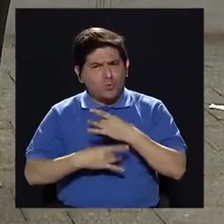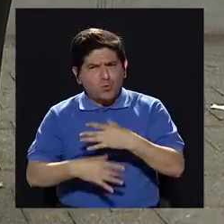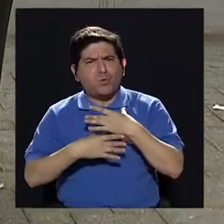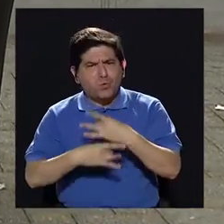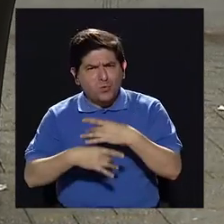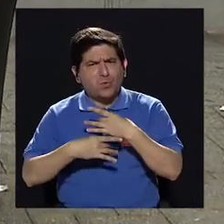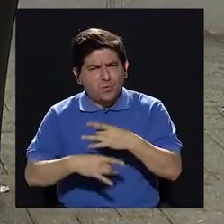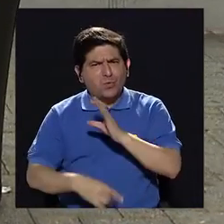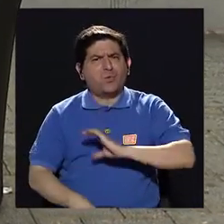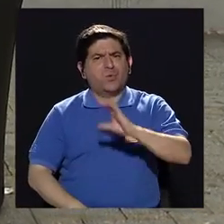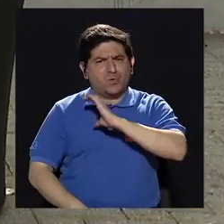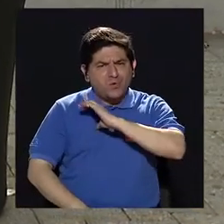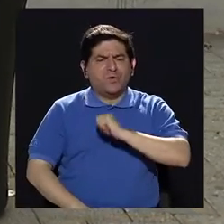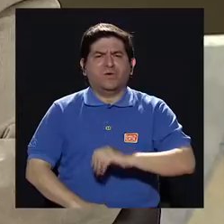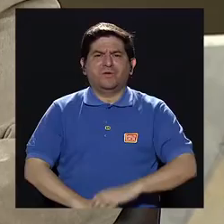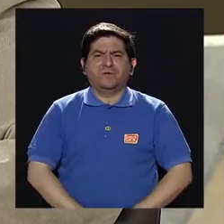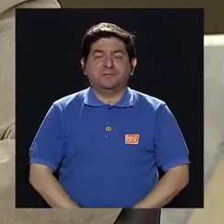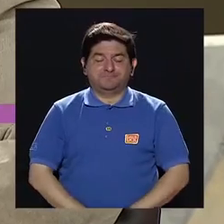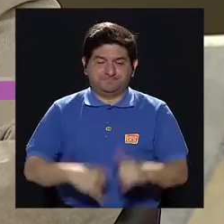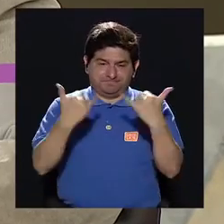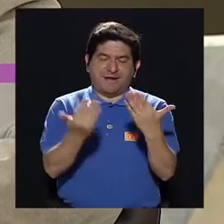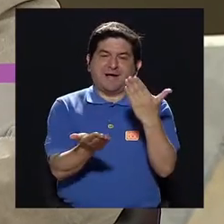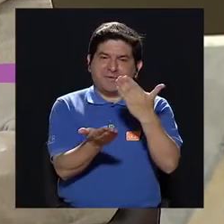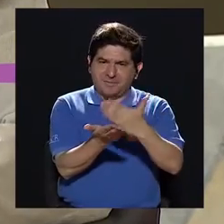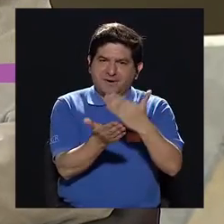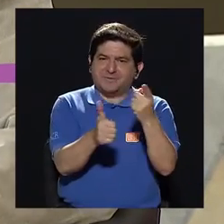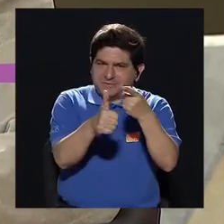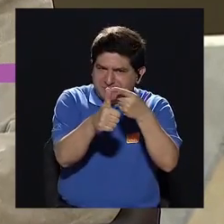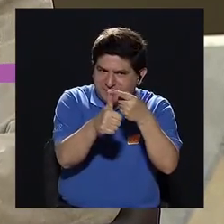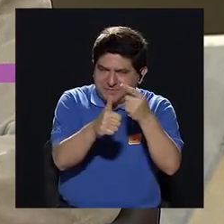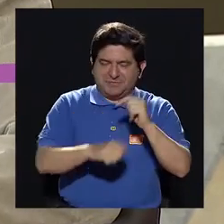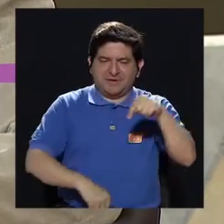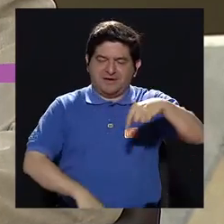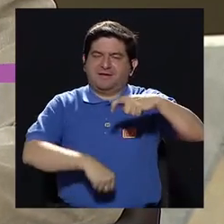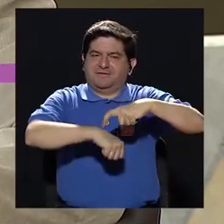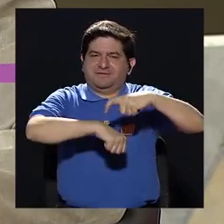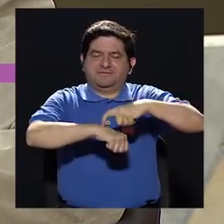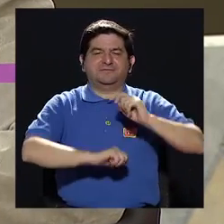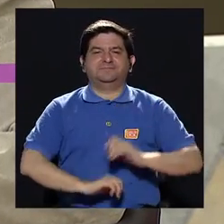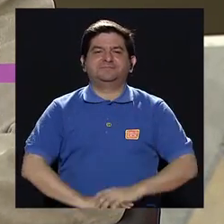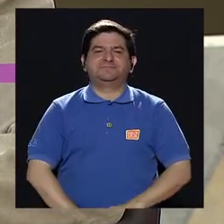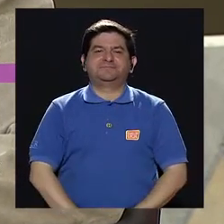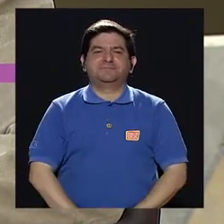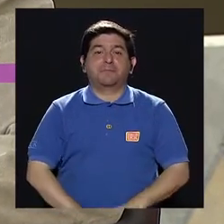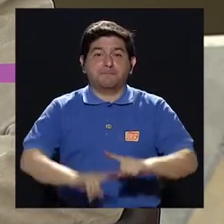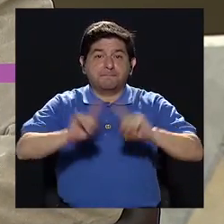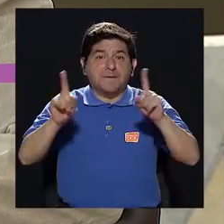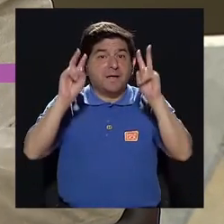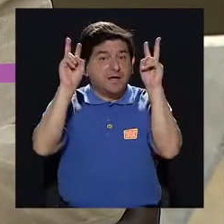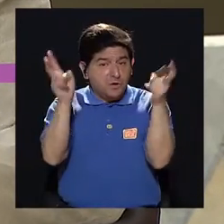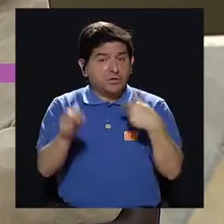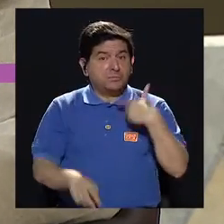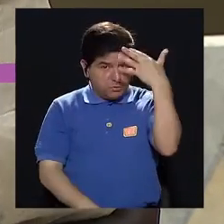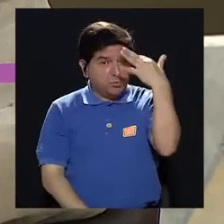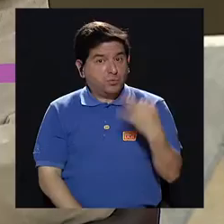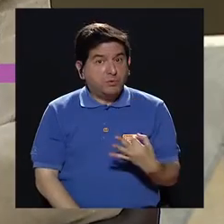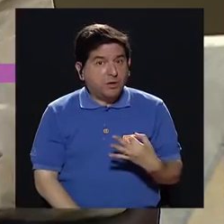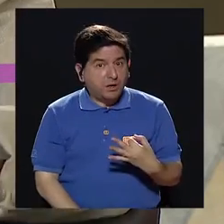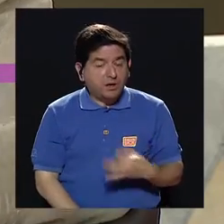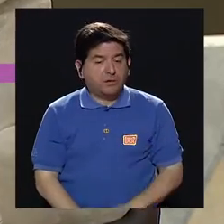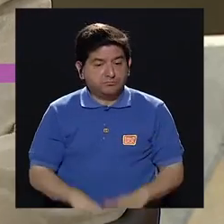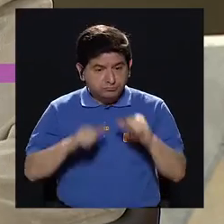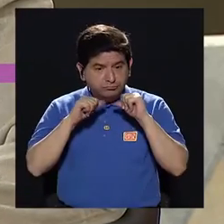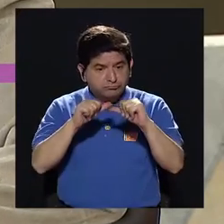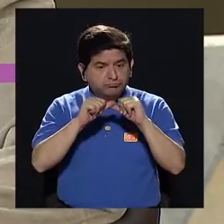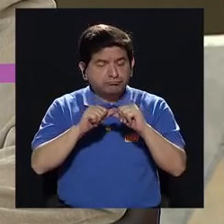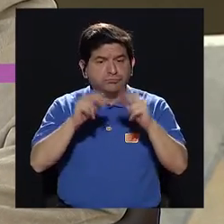es muy interesante ese aspecto. Ana, pues tenemos que hacer una primera pausa en este momento, pero el tema, pues yo creo que